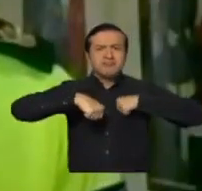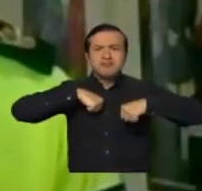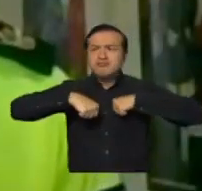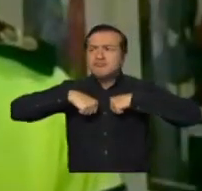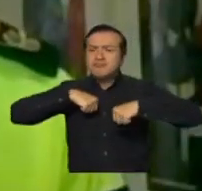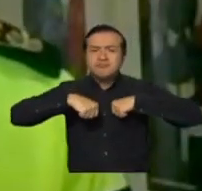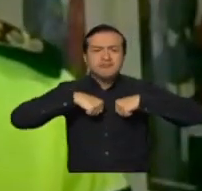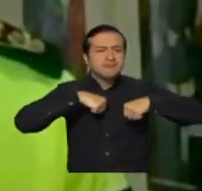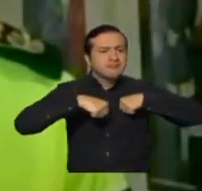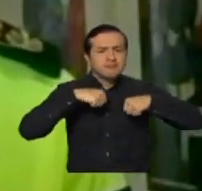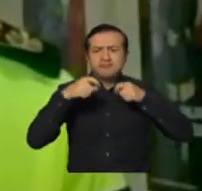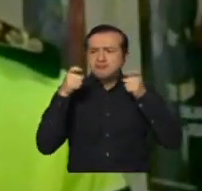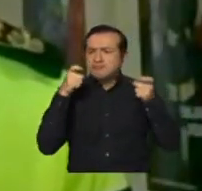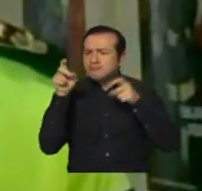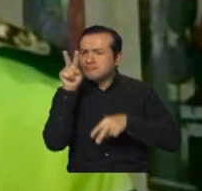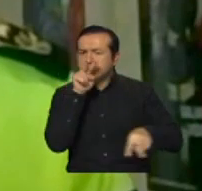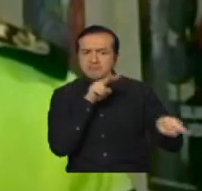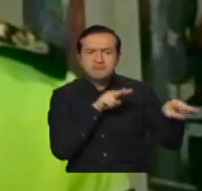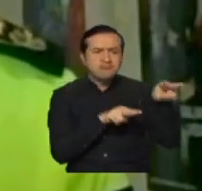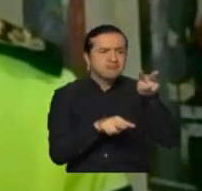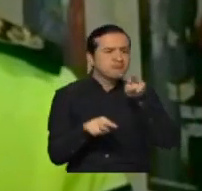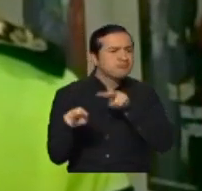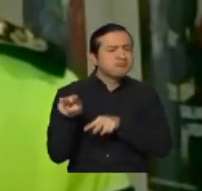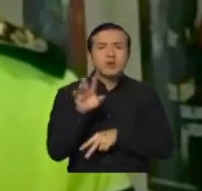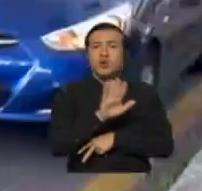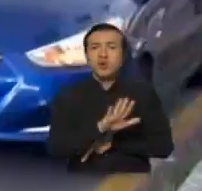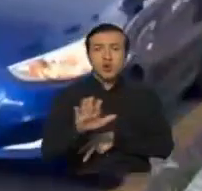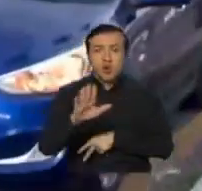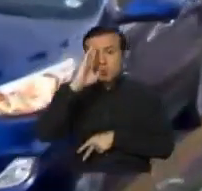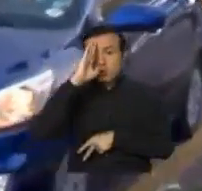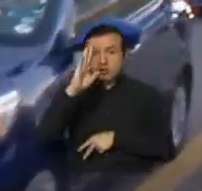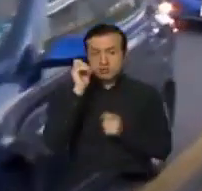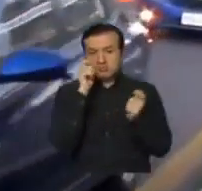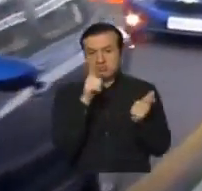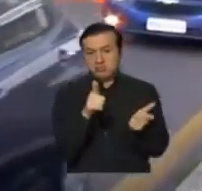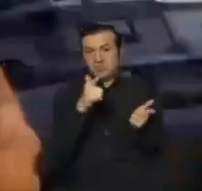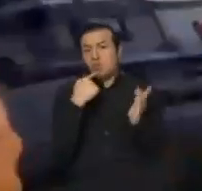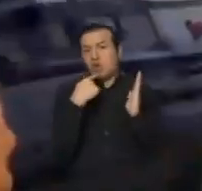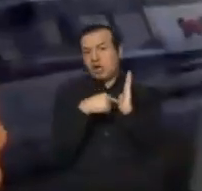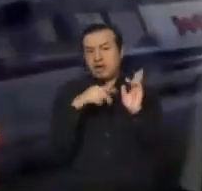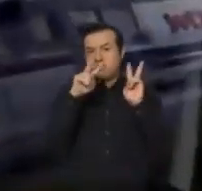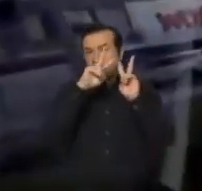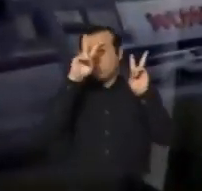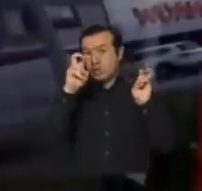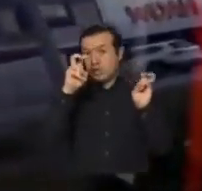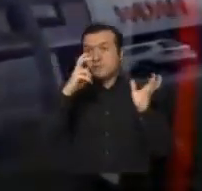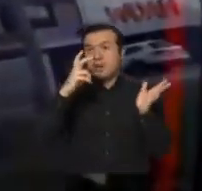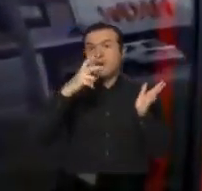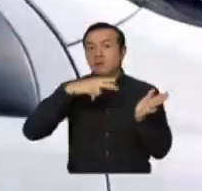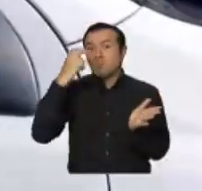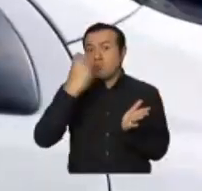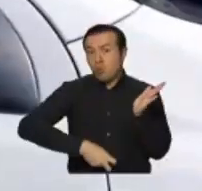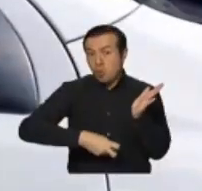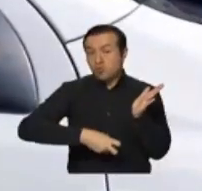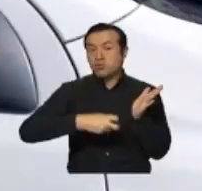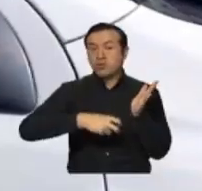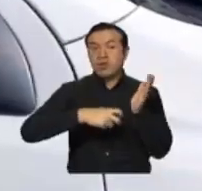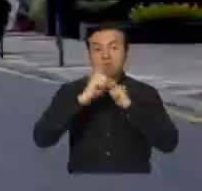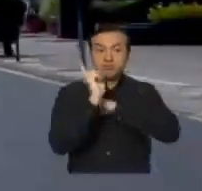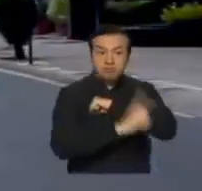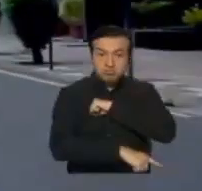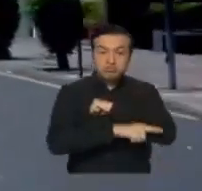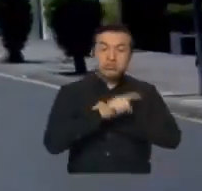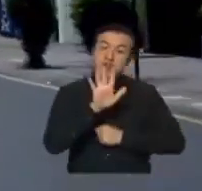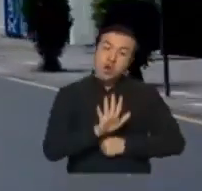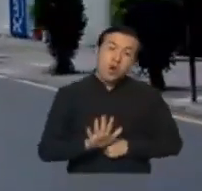que ver básicamente con todas las actividades de policía. Lo que tiene que ver a contravenciones focalizadas en cada uno de los